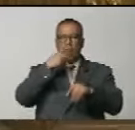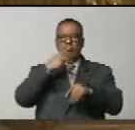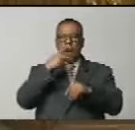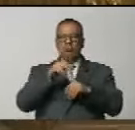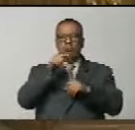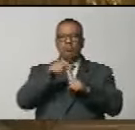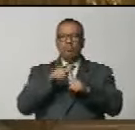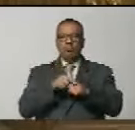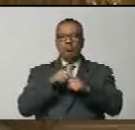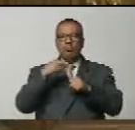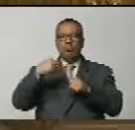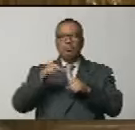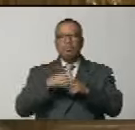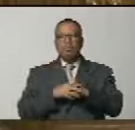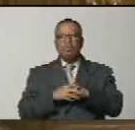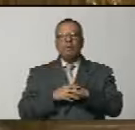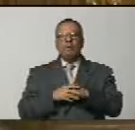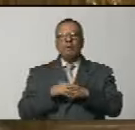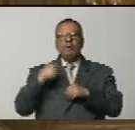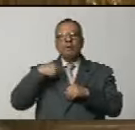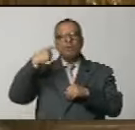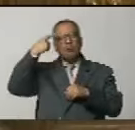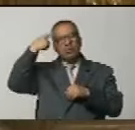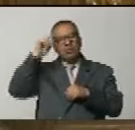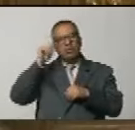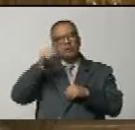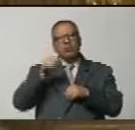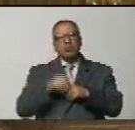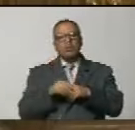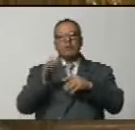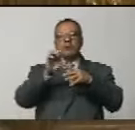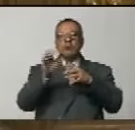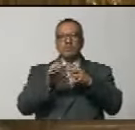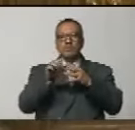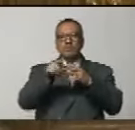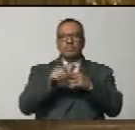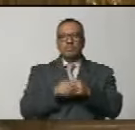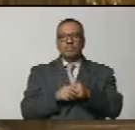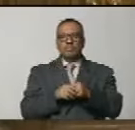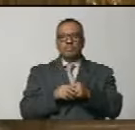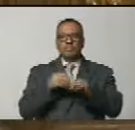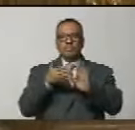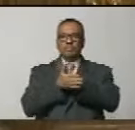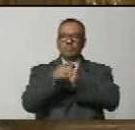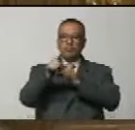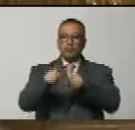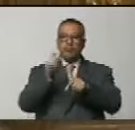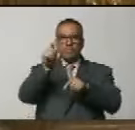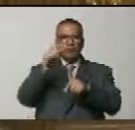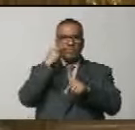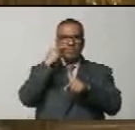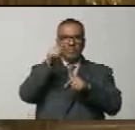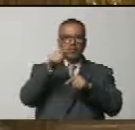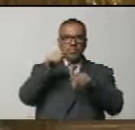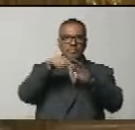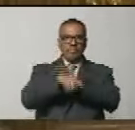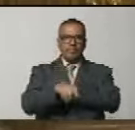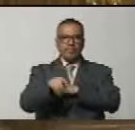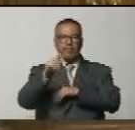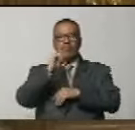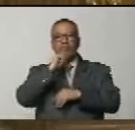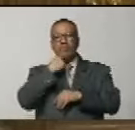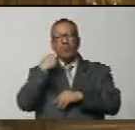de esta naturaleza. Creo que son los elementos significativos desde el punto de vista del interno de Rusia,